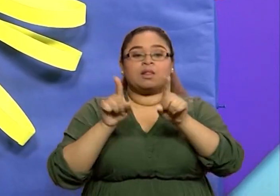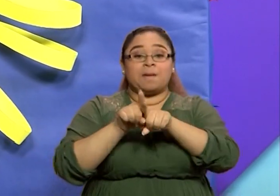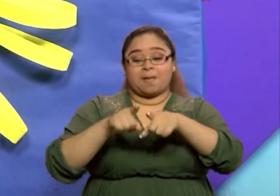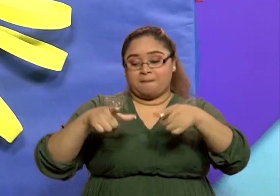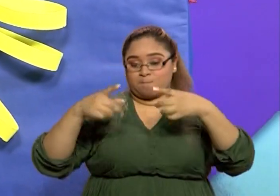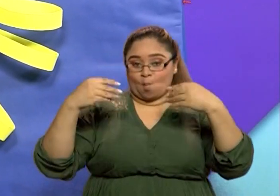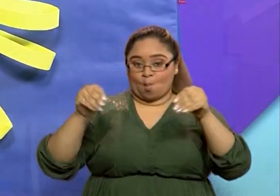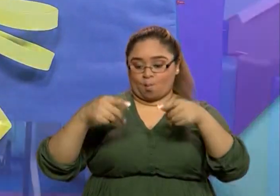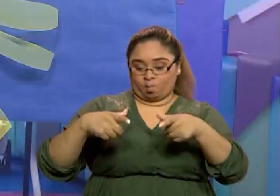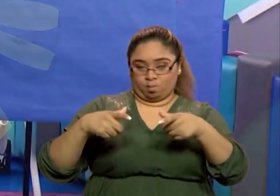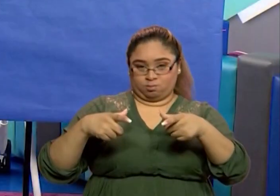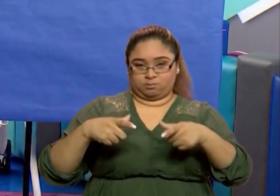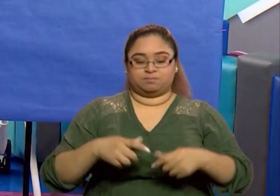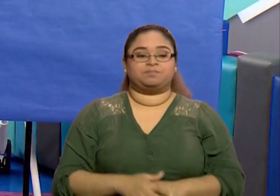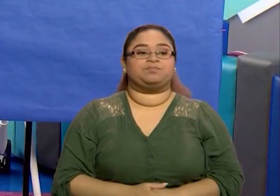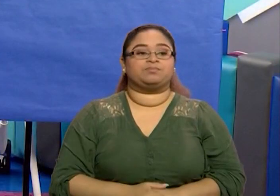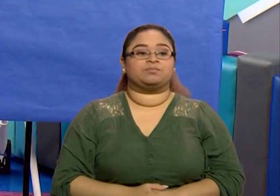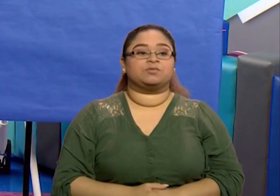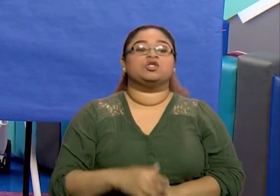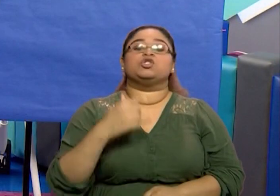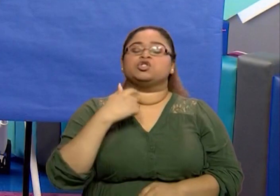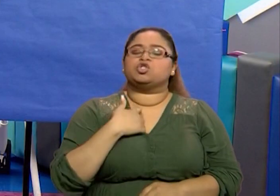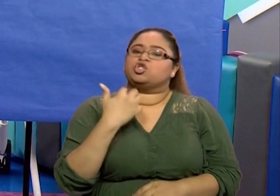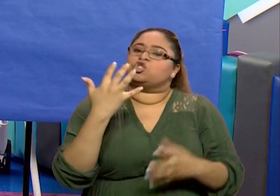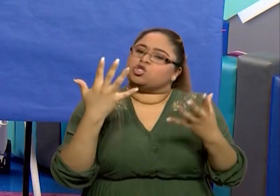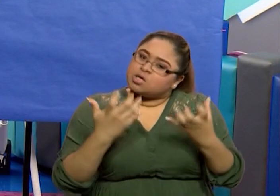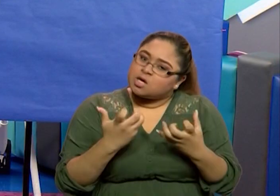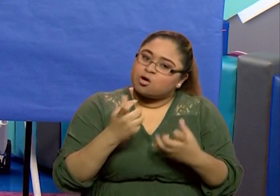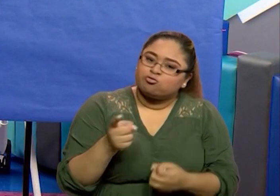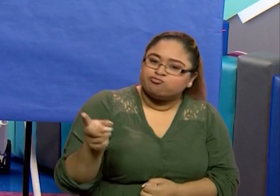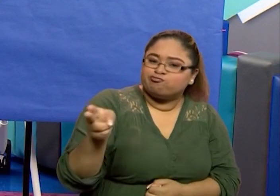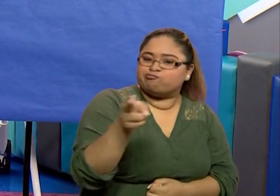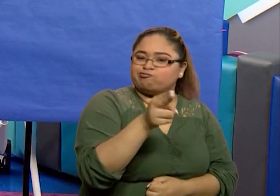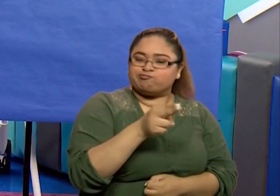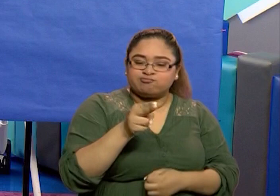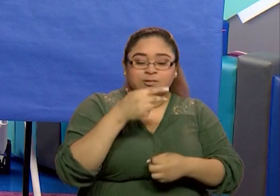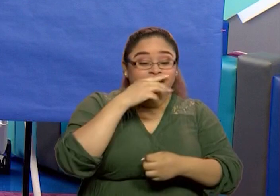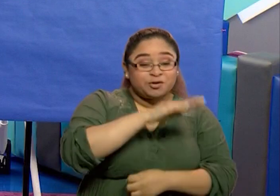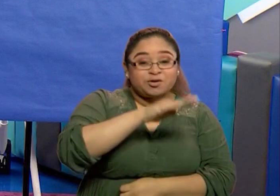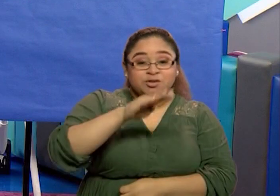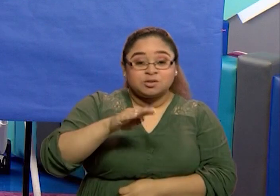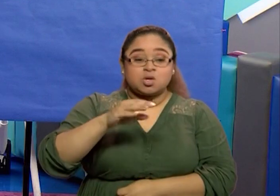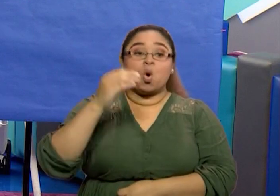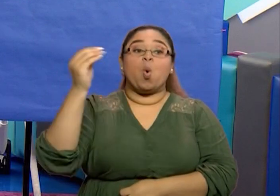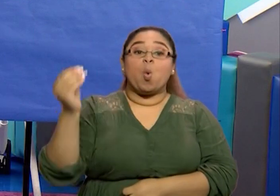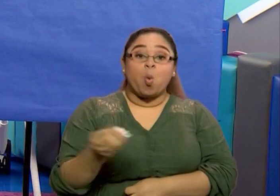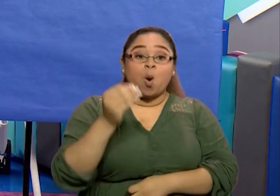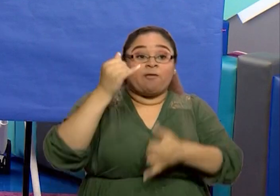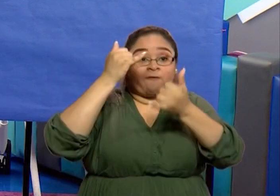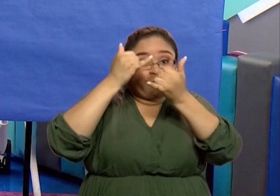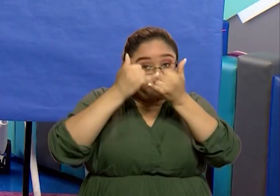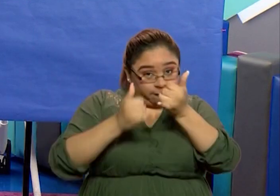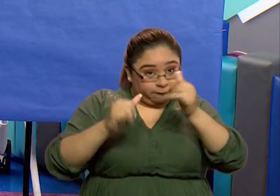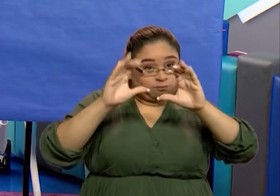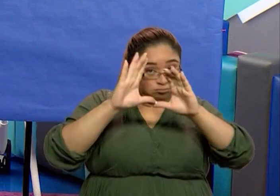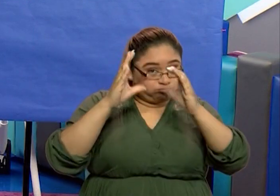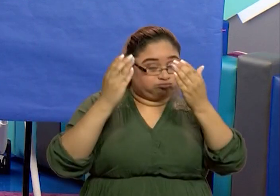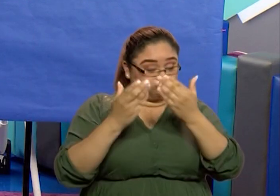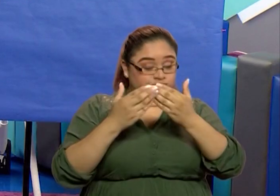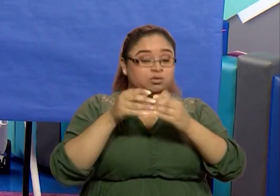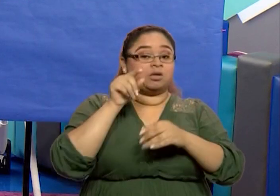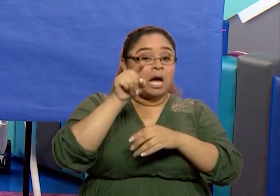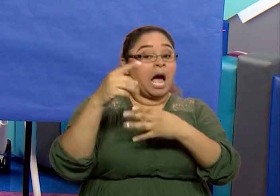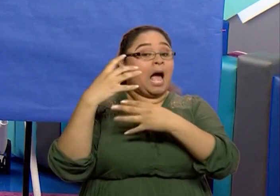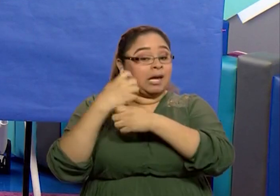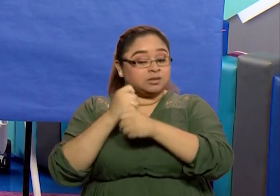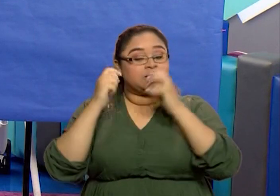desechable. Así que yo quiero invitar a todos mis pequeños estudiantes a que cuando terminen la clase, además de hacer sus tareas,